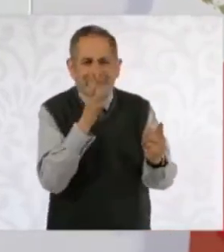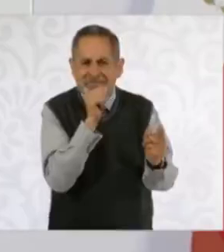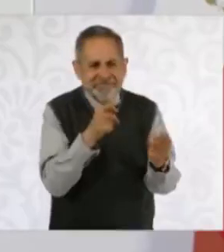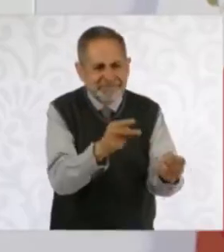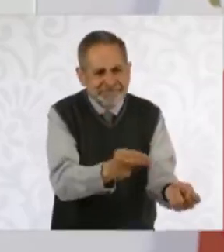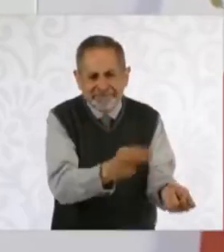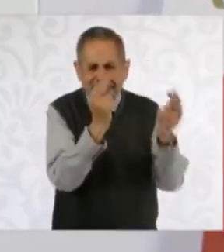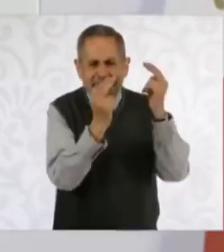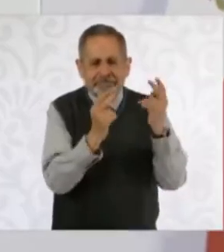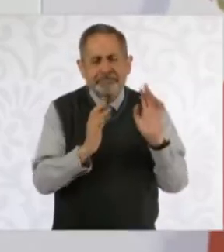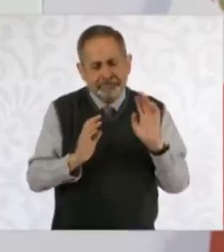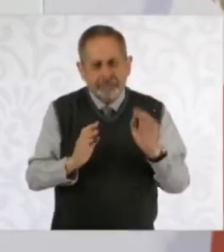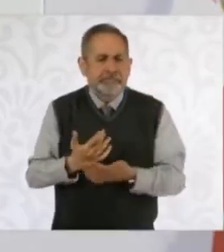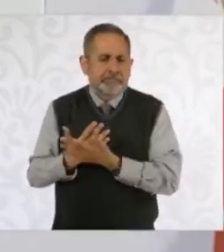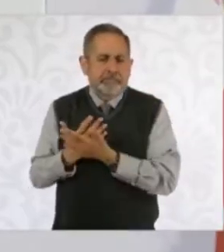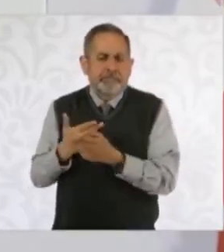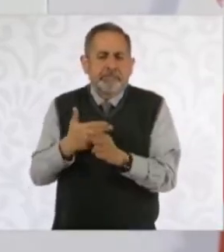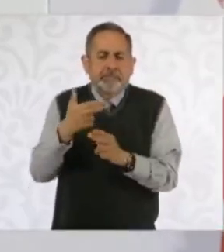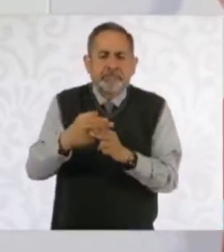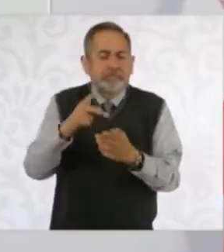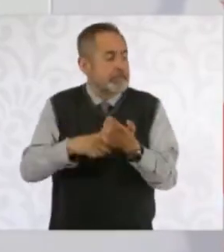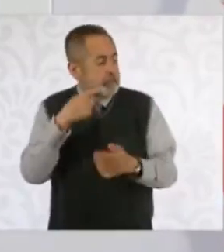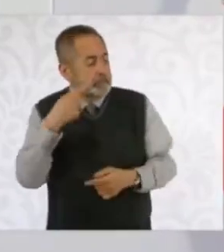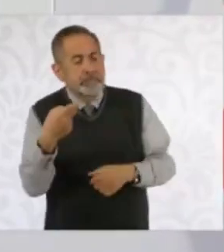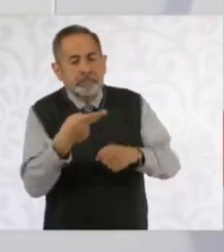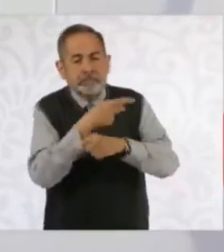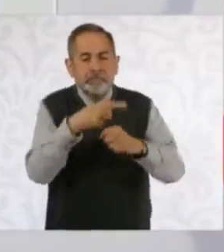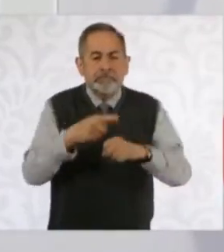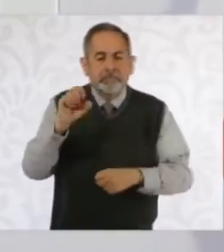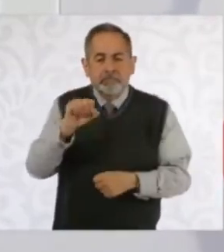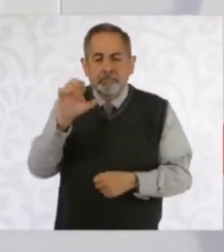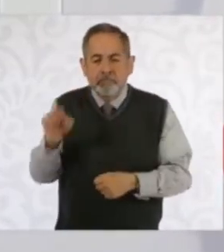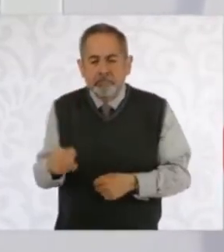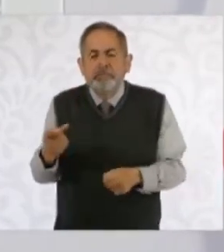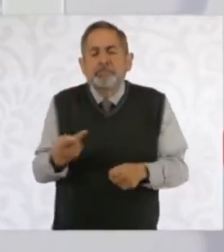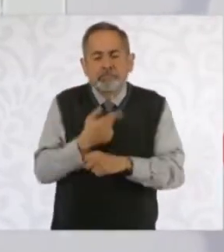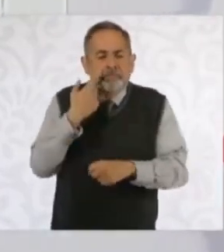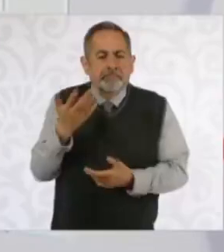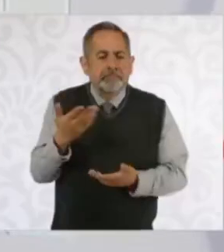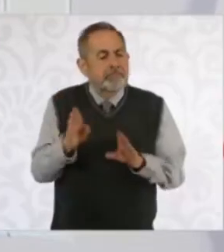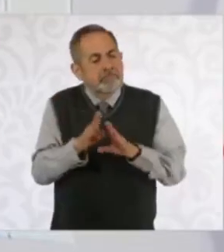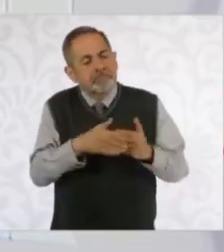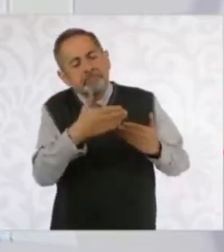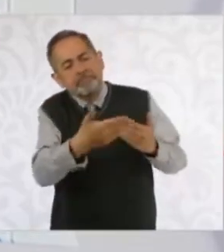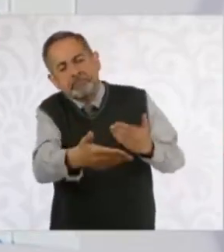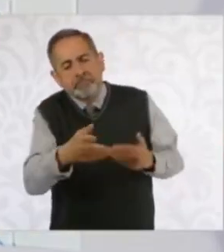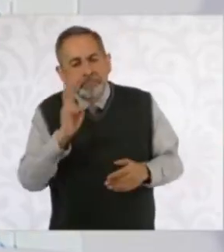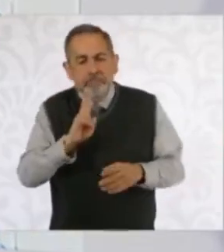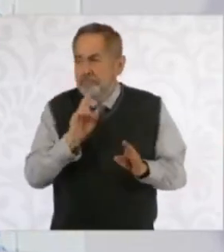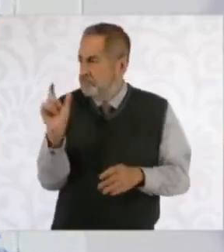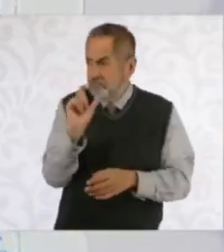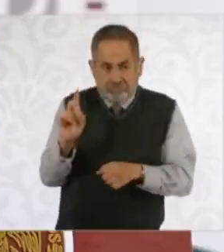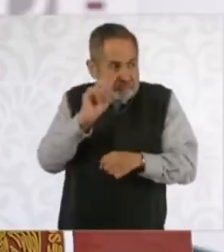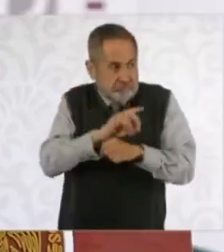Vamos a esperar a la votación de la Corte, a ver cómo votan. No sé cuándo